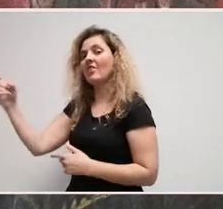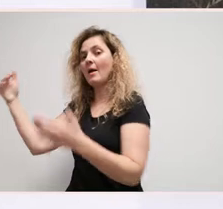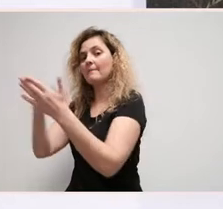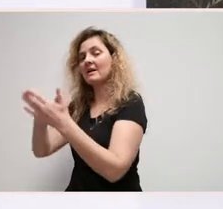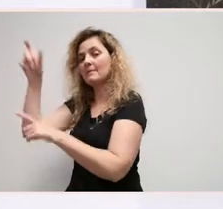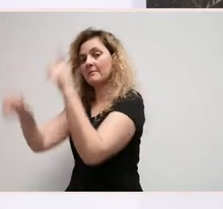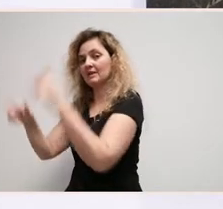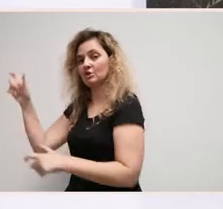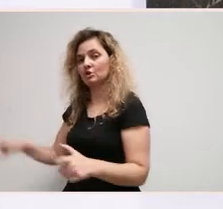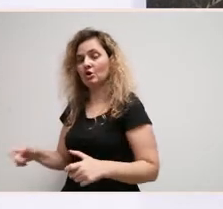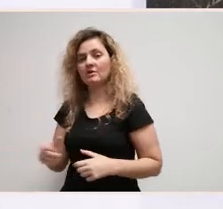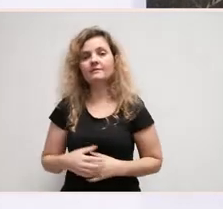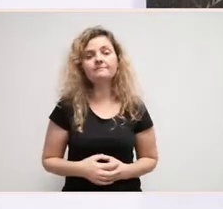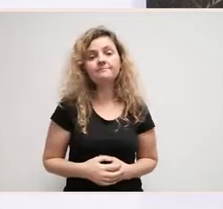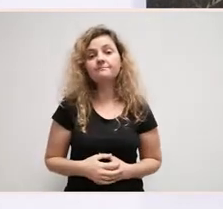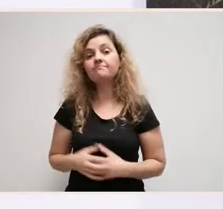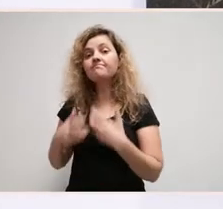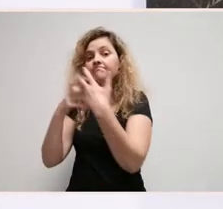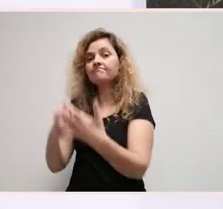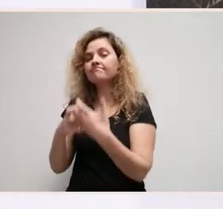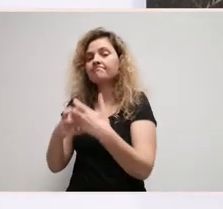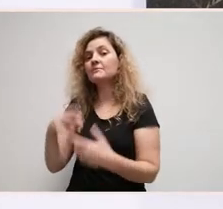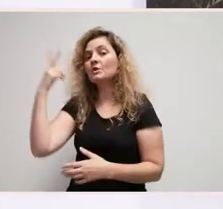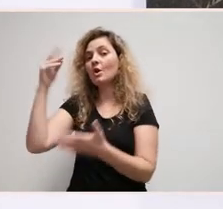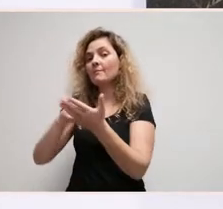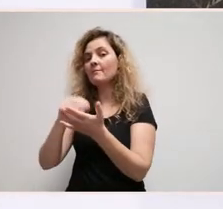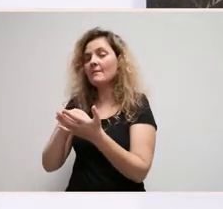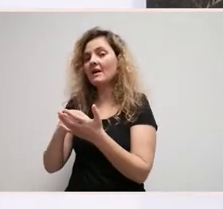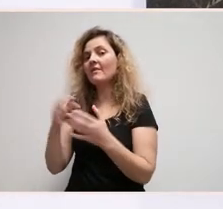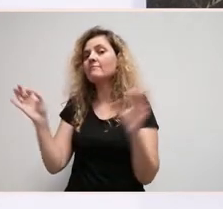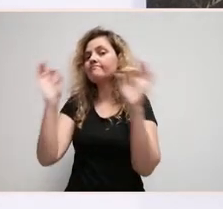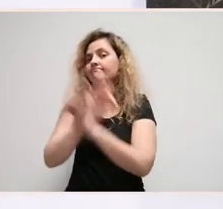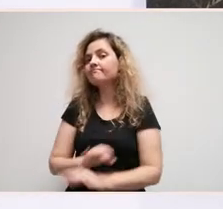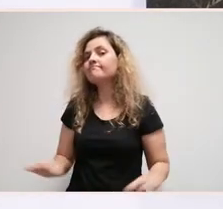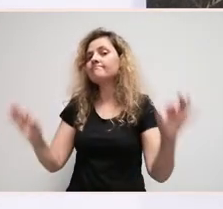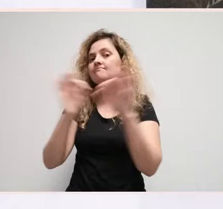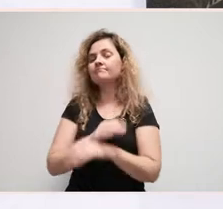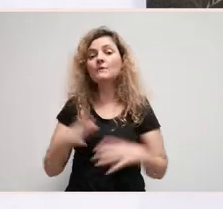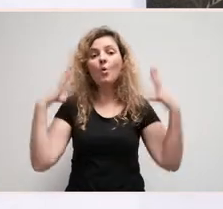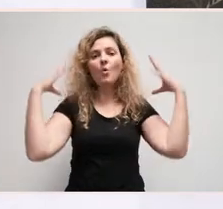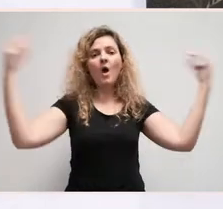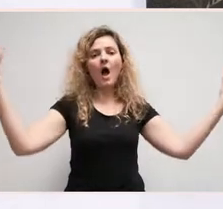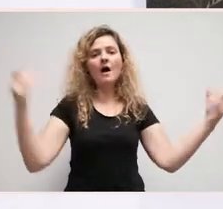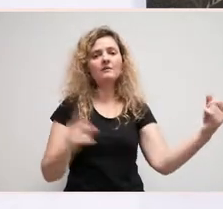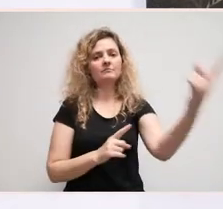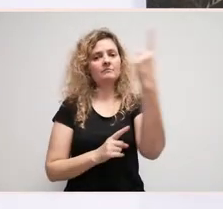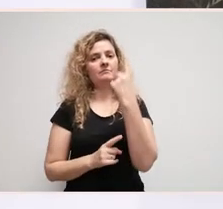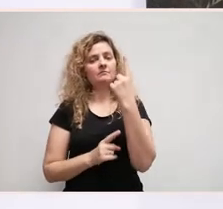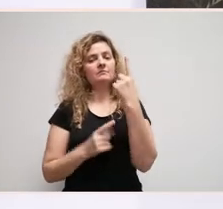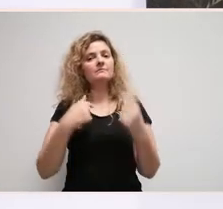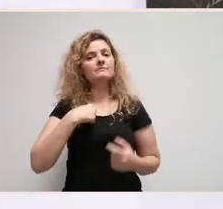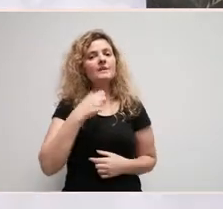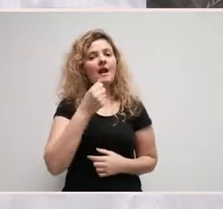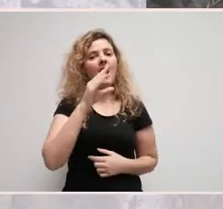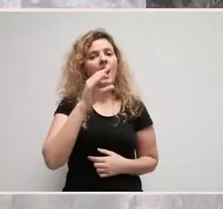Así, tras dous intentos errados de loita, un ancho selle apareceu a Acacio